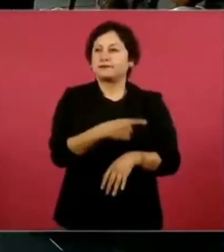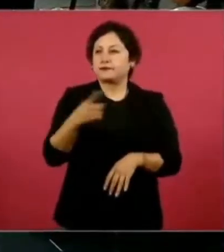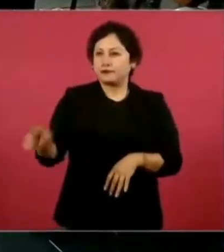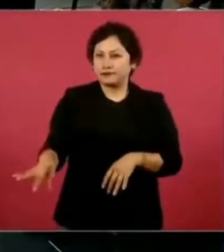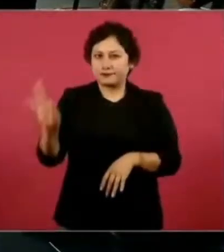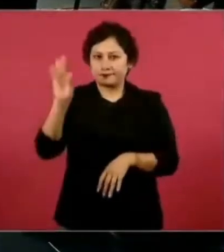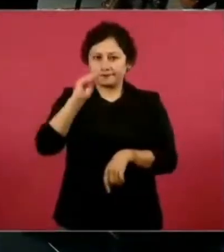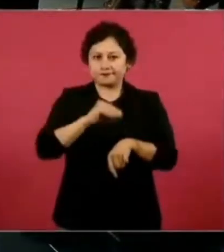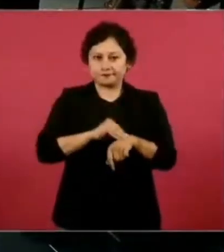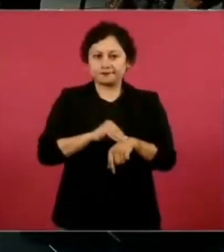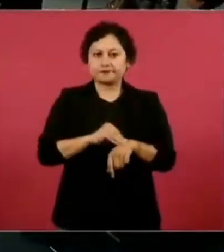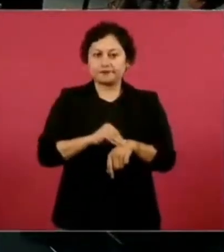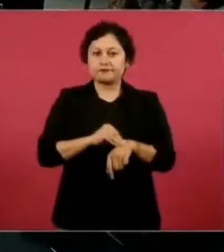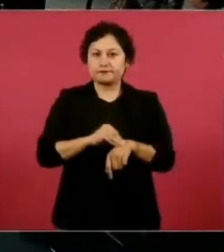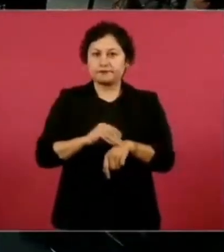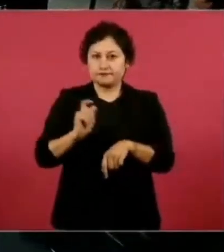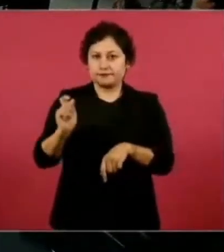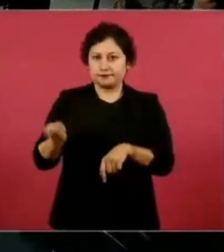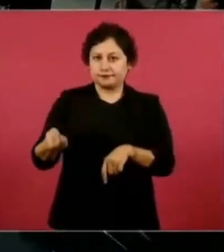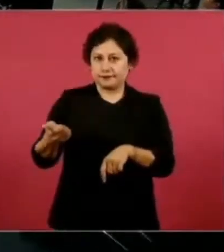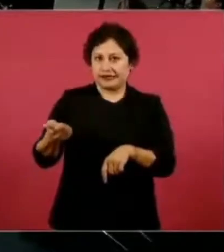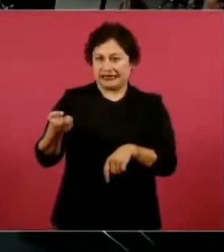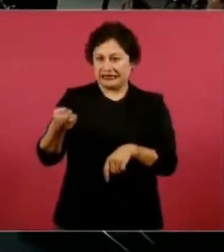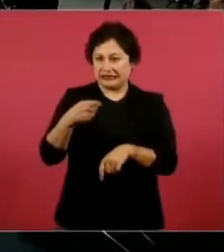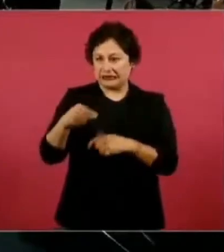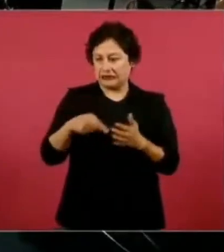del puerto de Veracruz señor